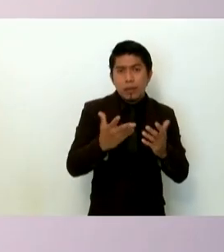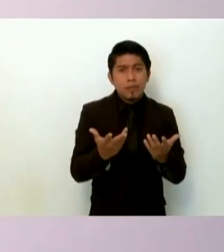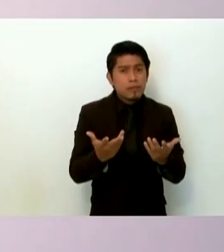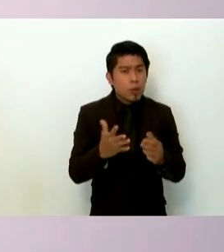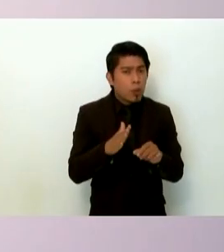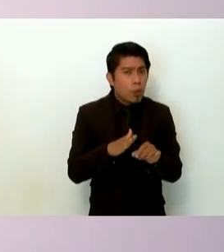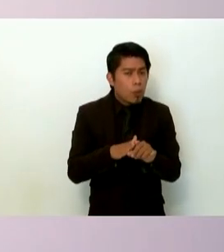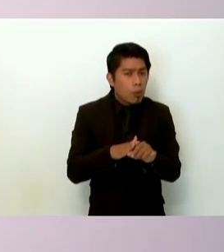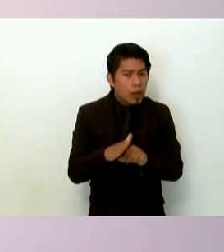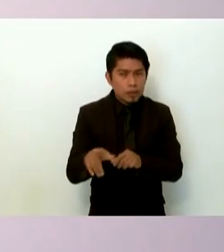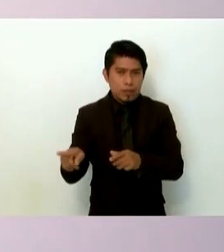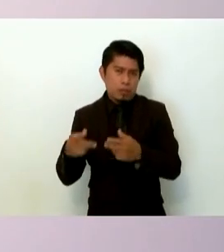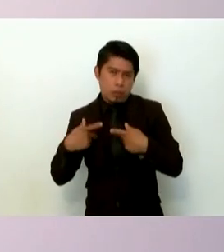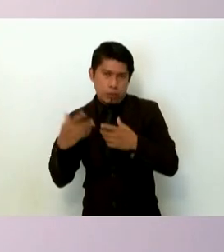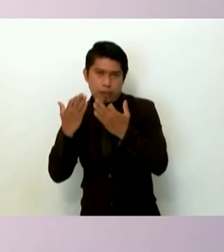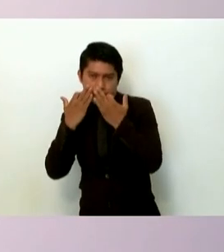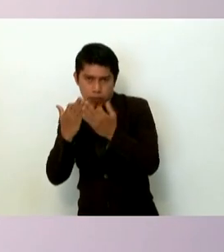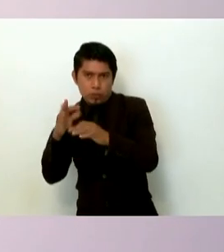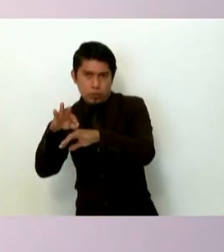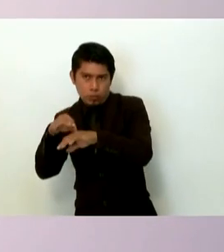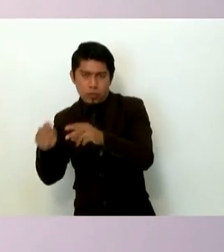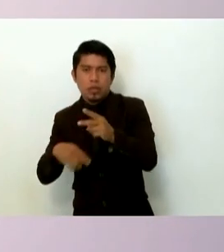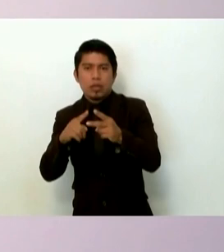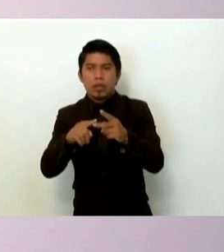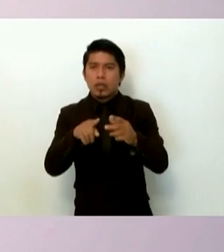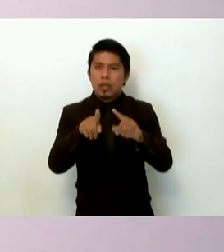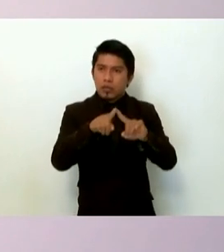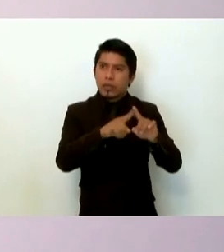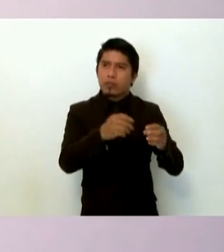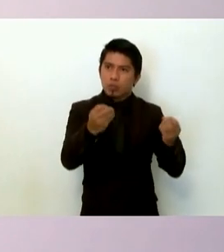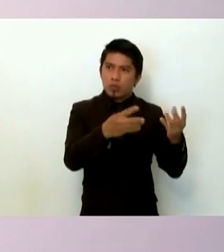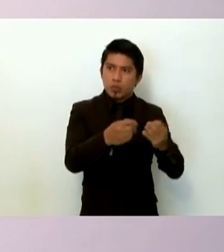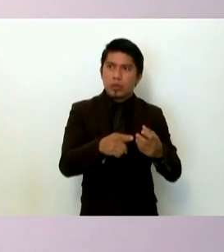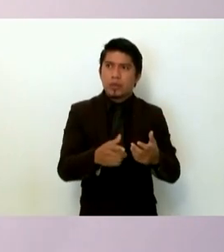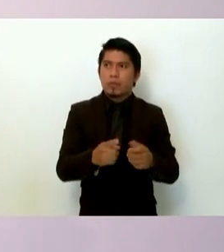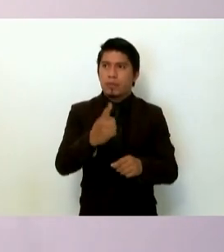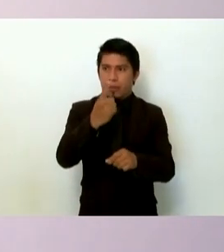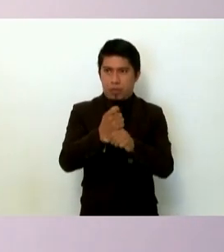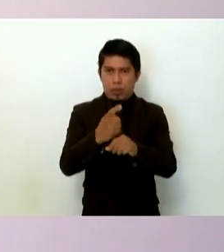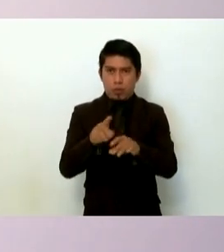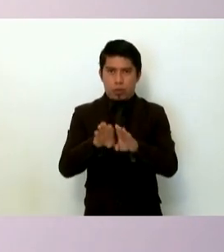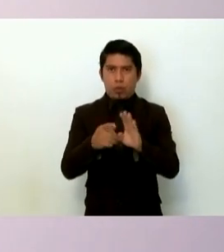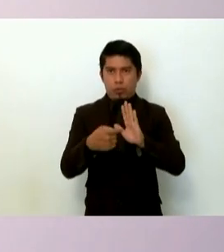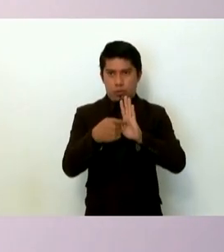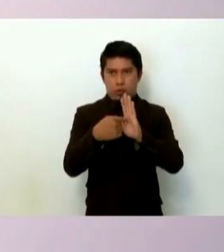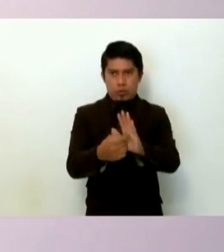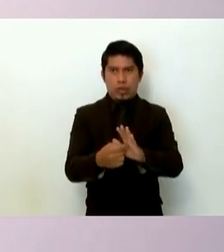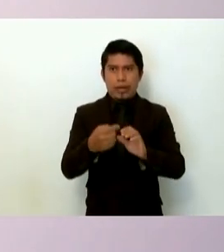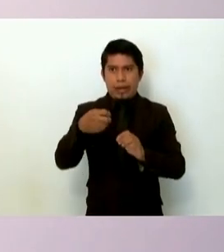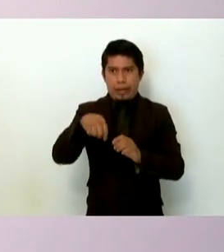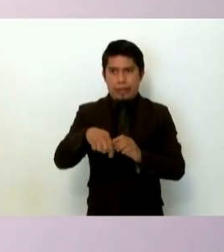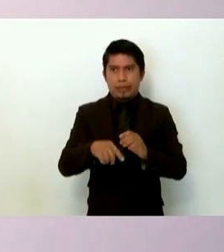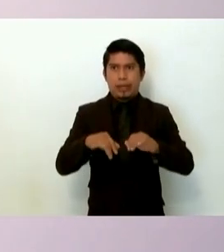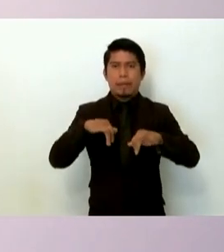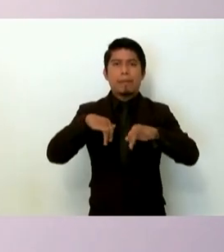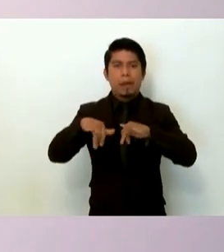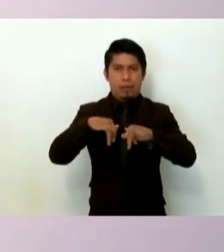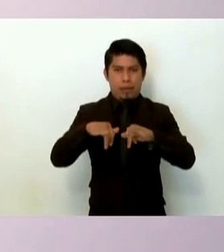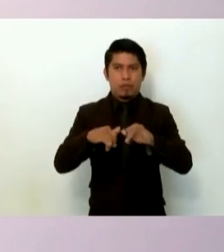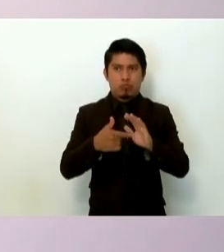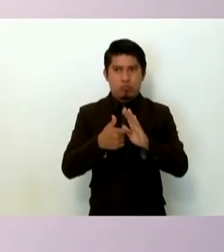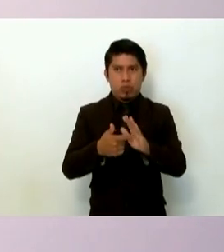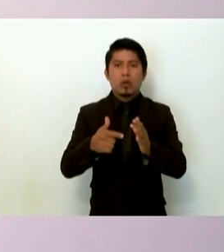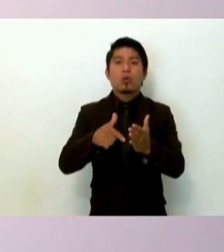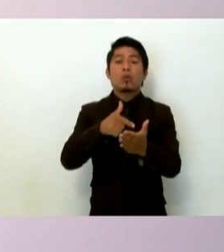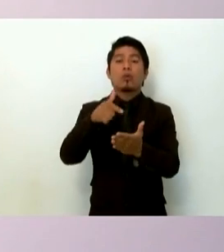de los testigos de las aportaciones que tenemos pues en primer lugar como lo mostré hace un momento en este mapa la